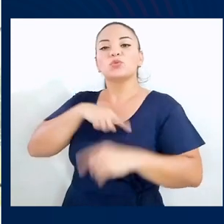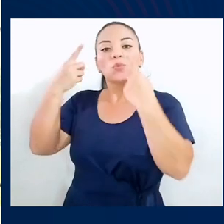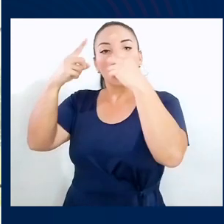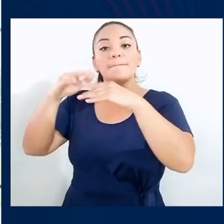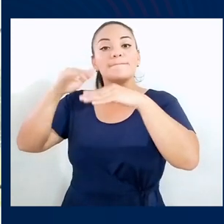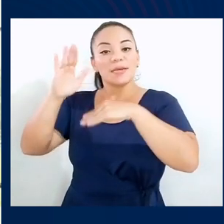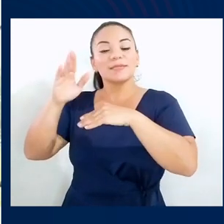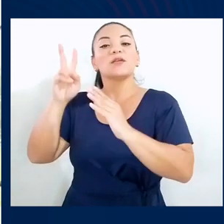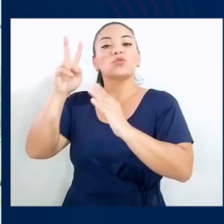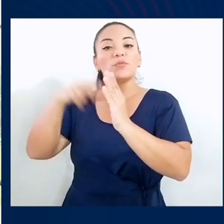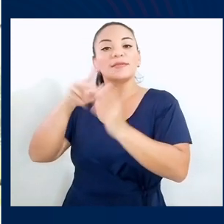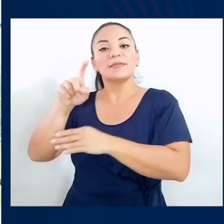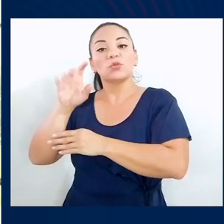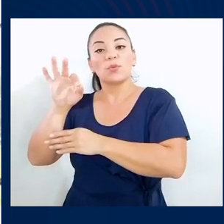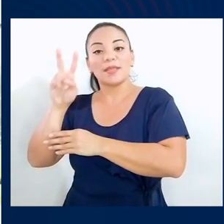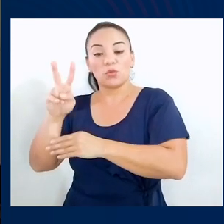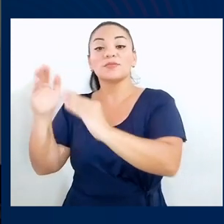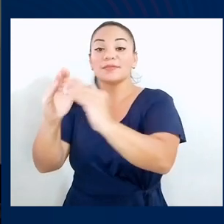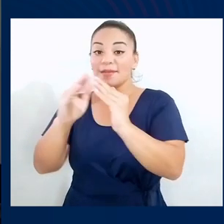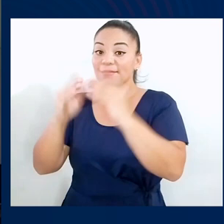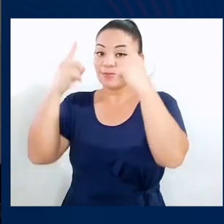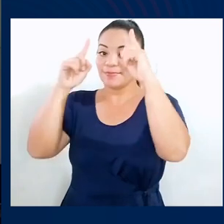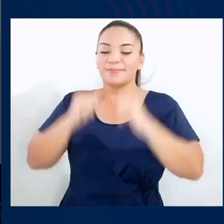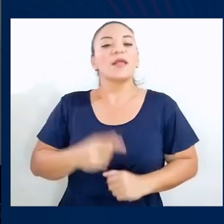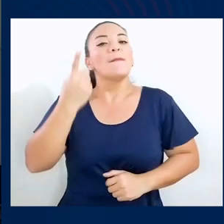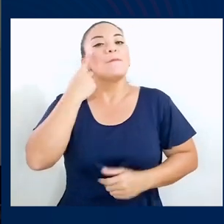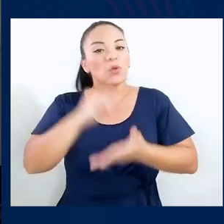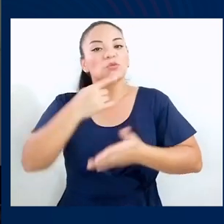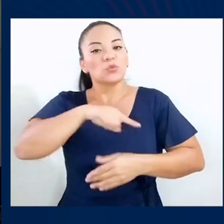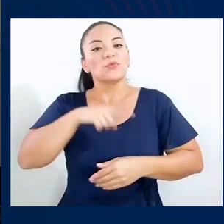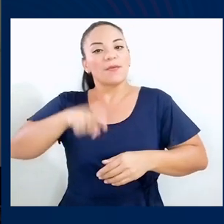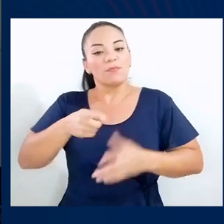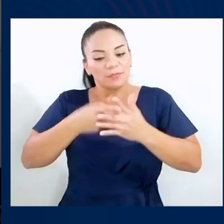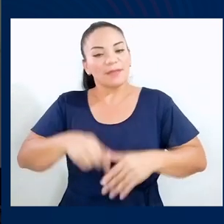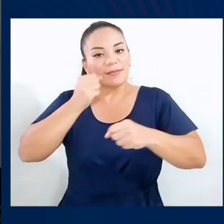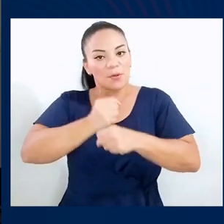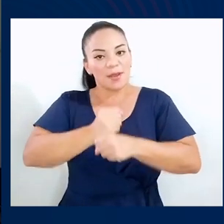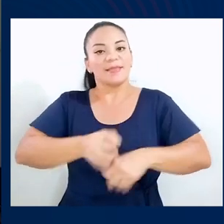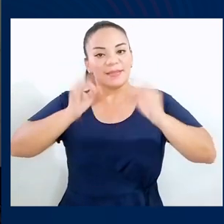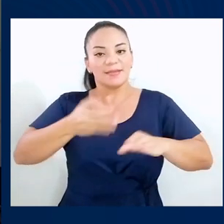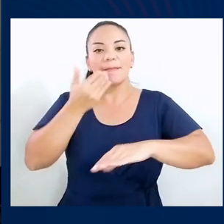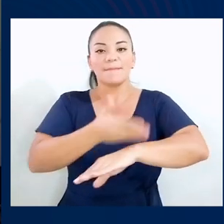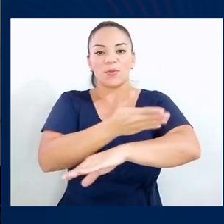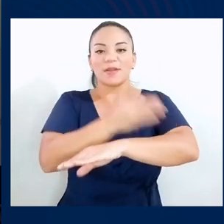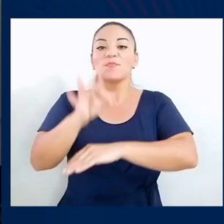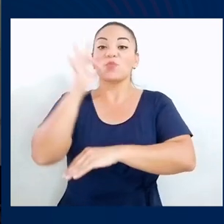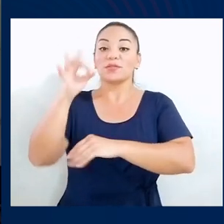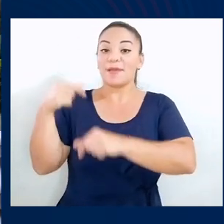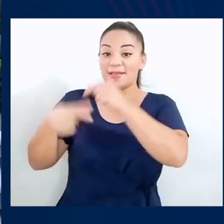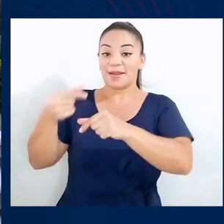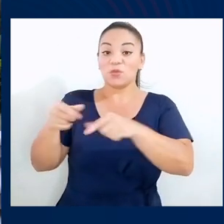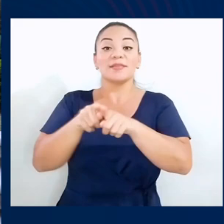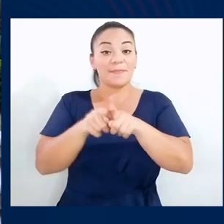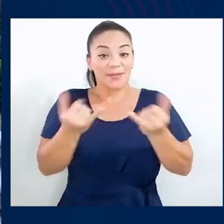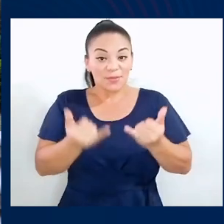90 puentes más críticos en el país. Vamos a lograr construir más de 2,192 soluciones de vivienda.